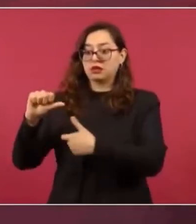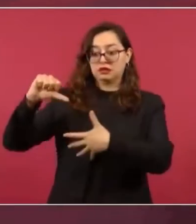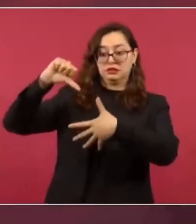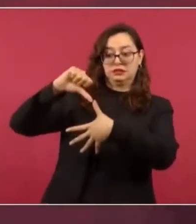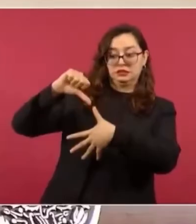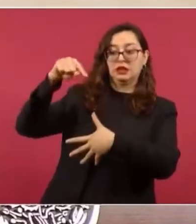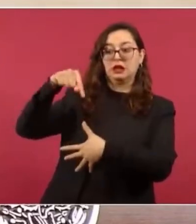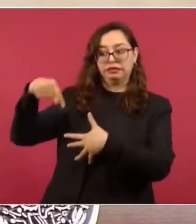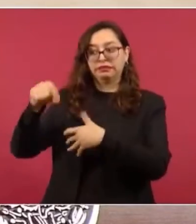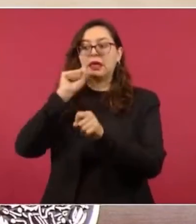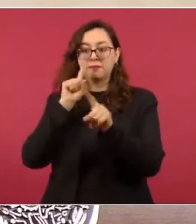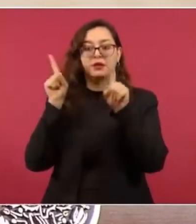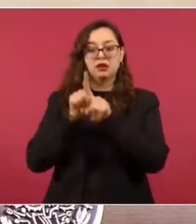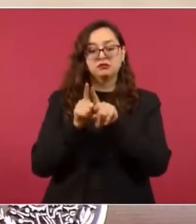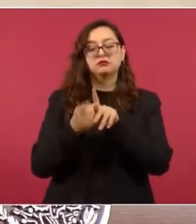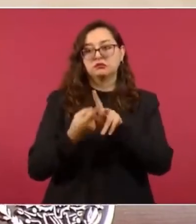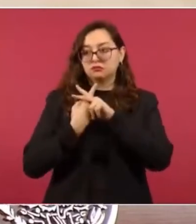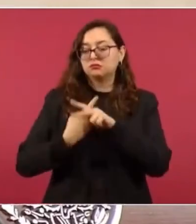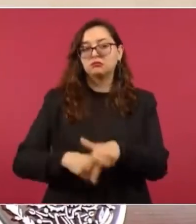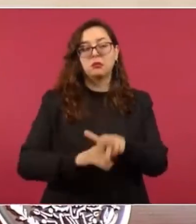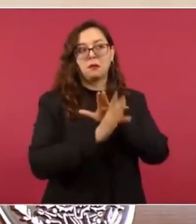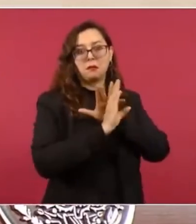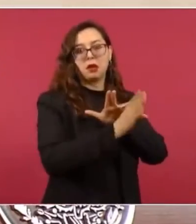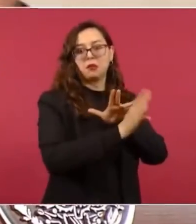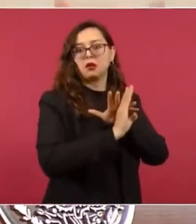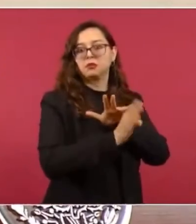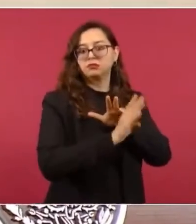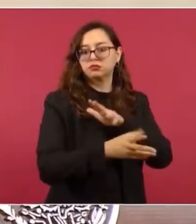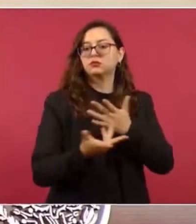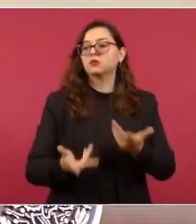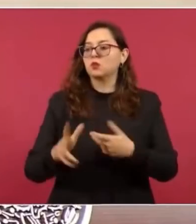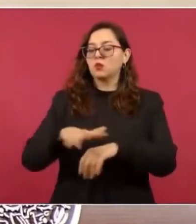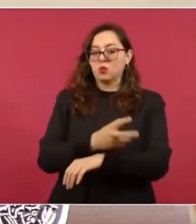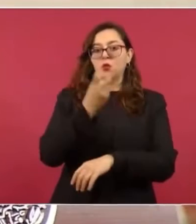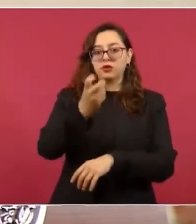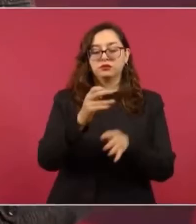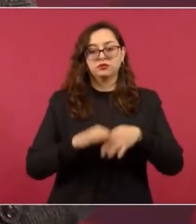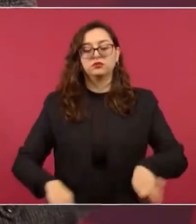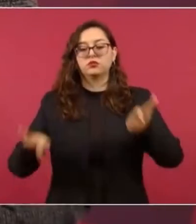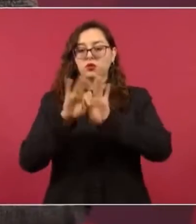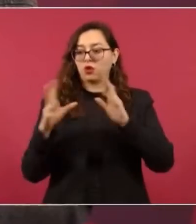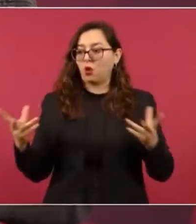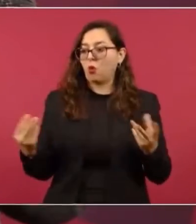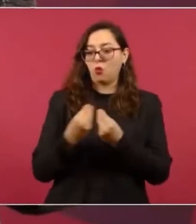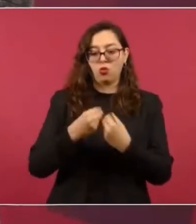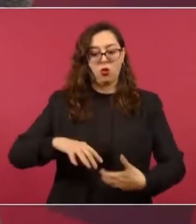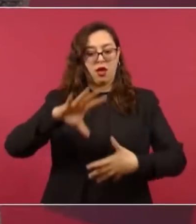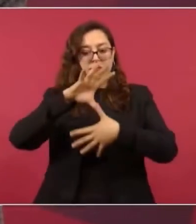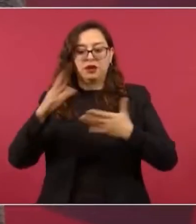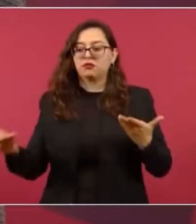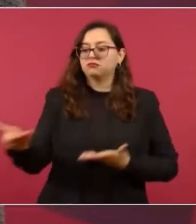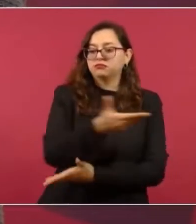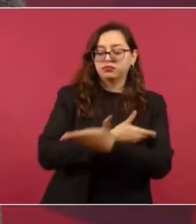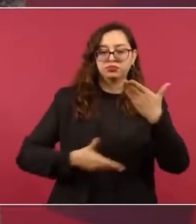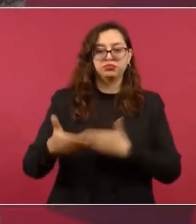Por eso estamos planteando de que haya cooperación para el desarrollo en